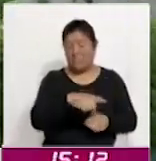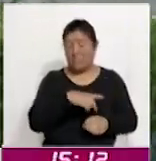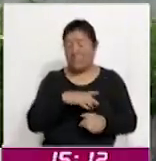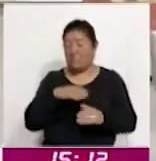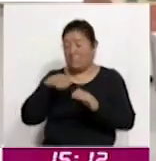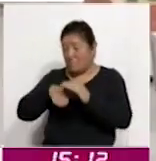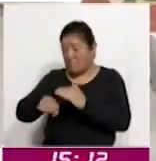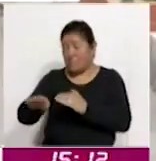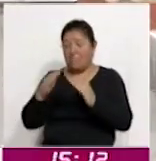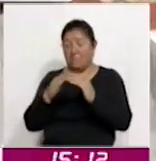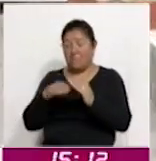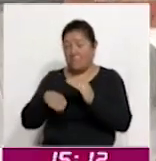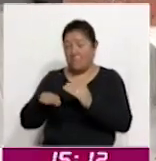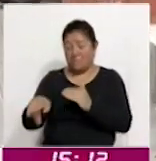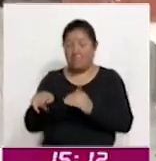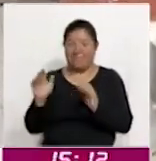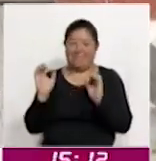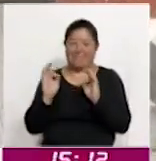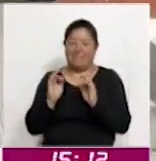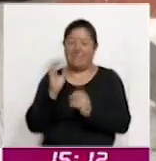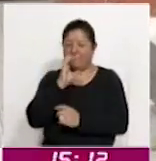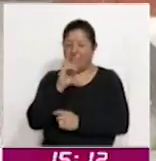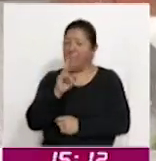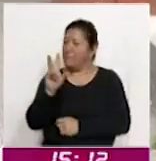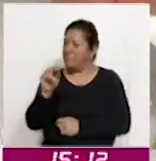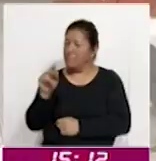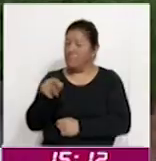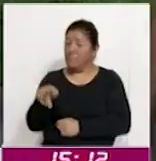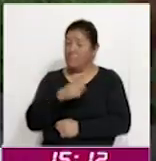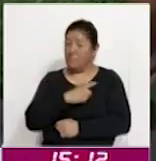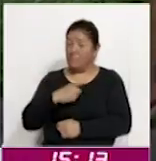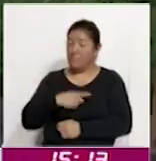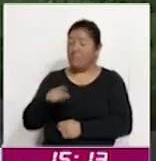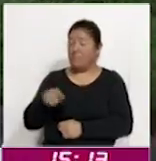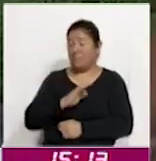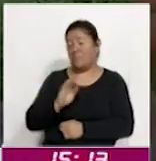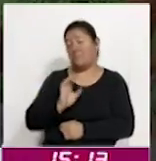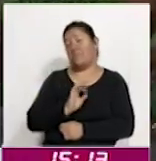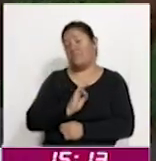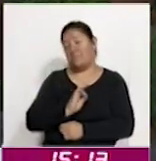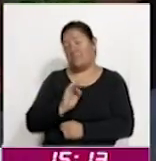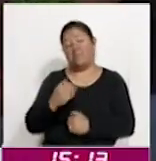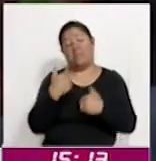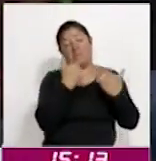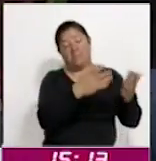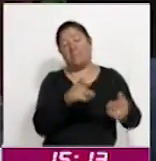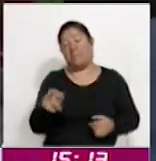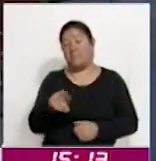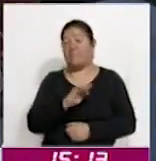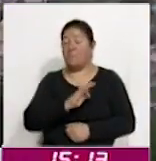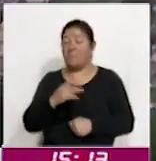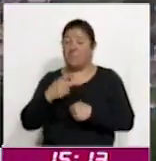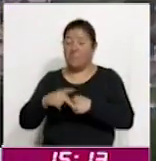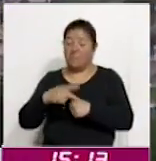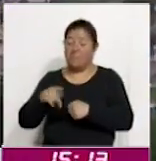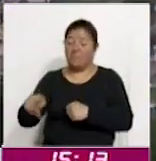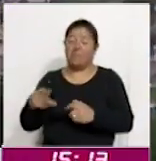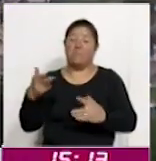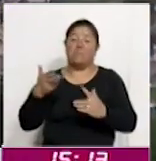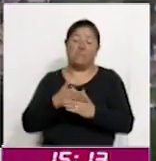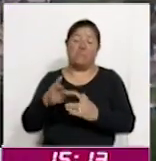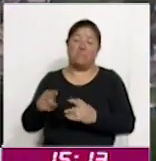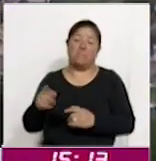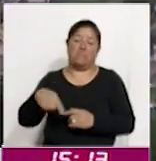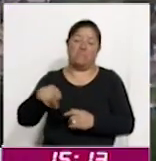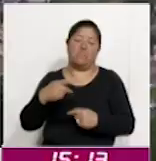fatales por dióxido de carbono. Recordó también la necesidad de mantener una ventilación adecuada en los hogares para prevenir estos riesgos. El funcionario también